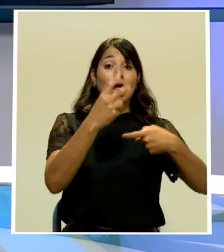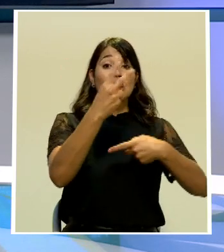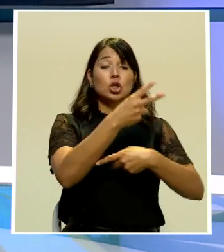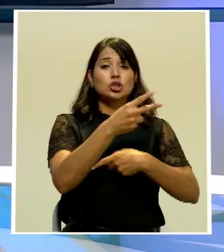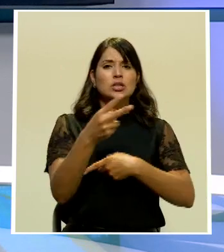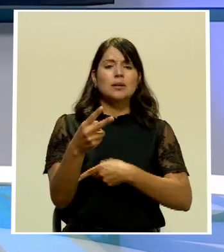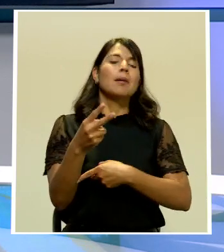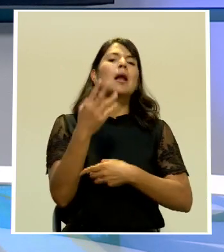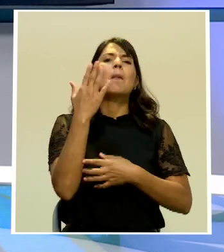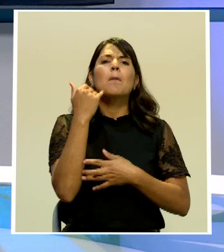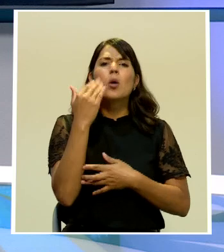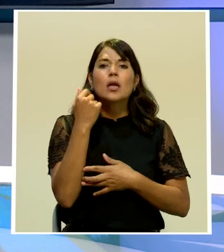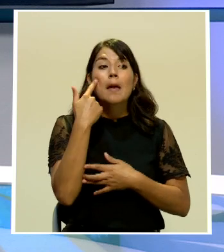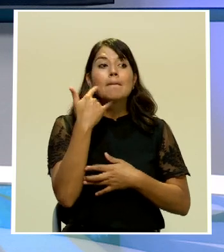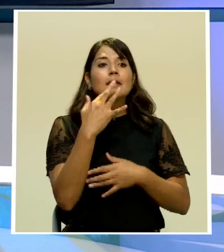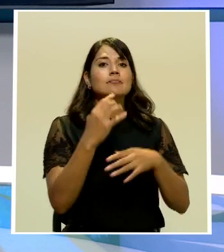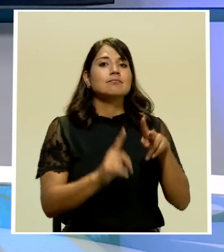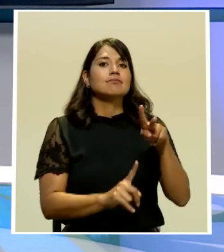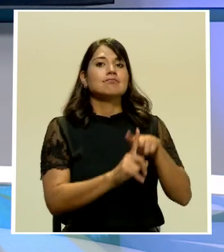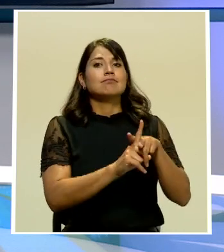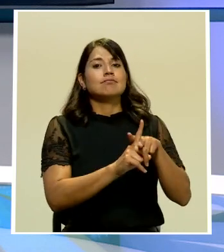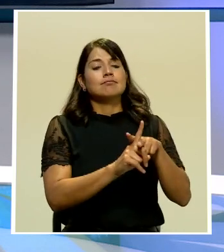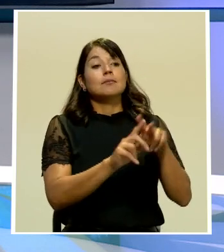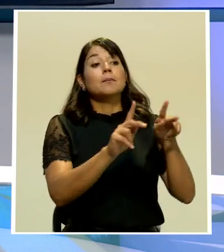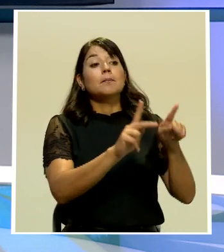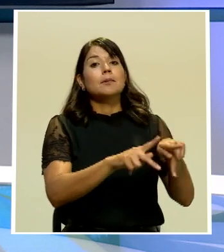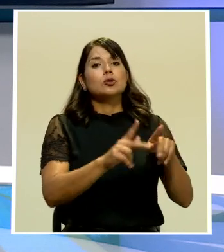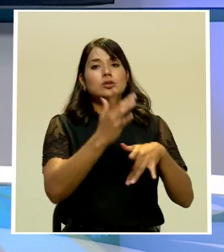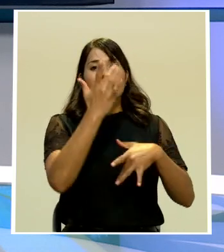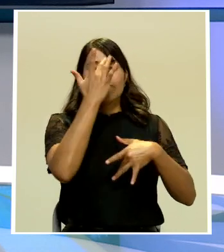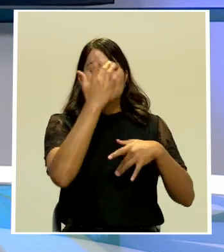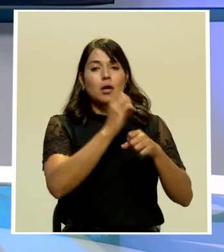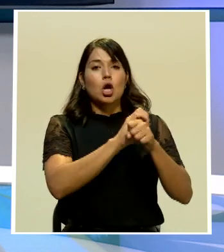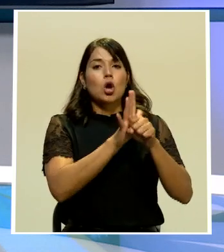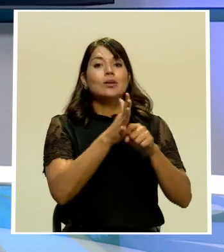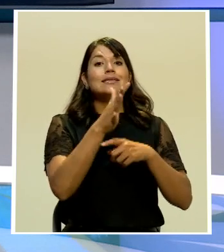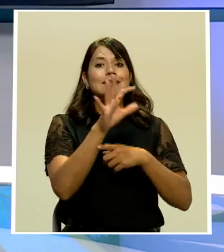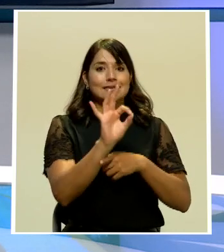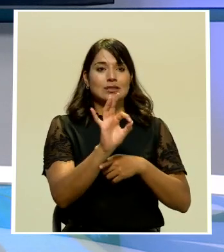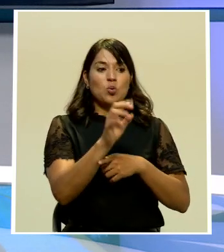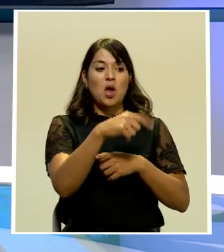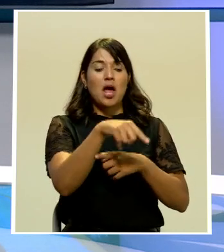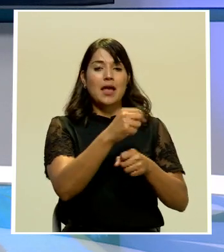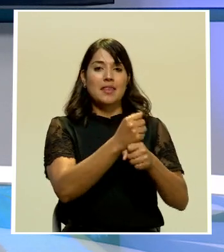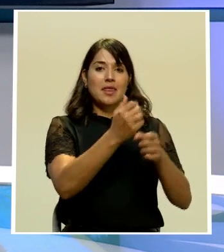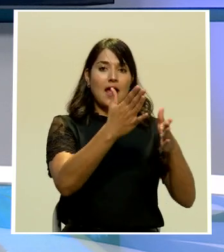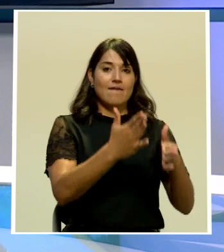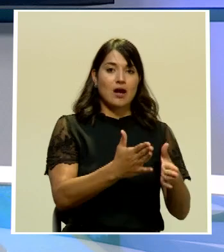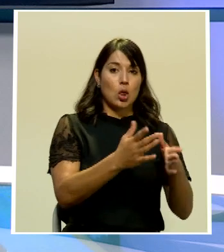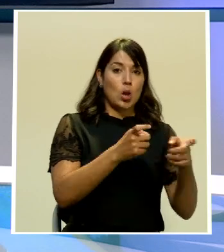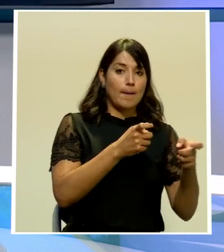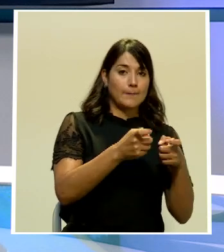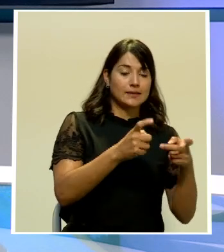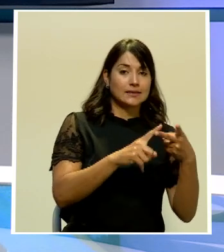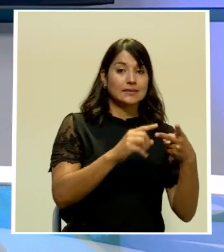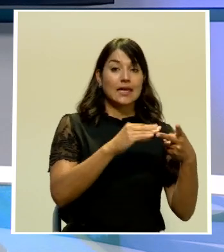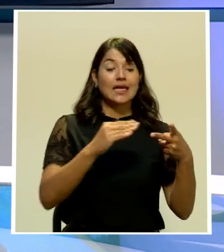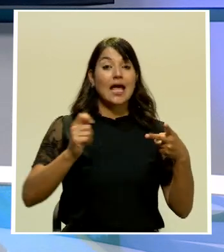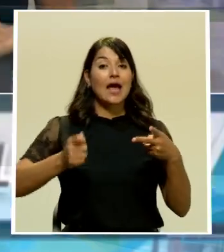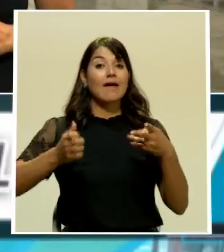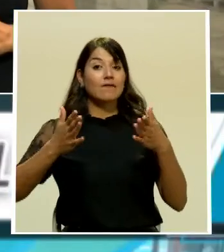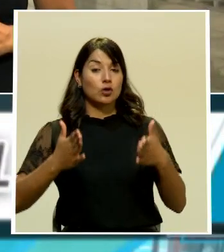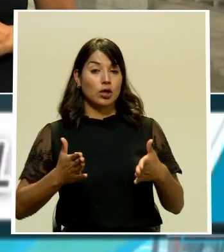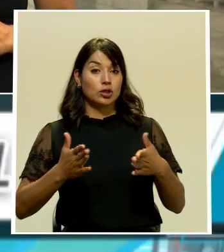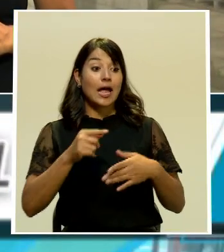semanas debido a que se descubrió un brote de COVID-19 entre funcionarios administrativos y asesores